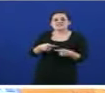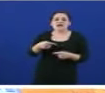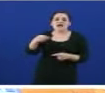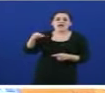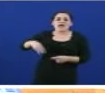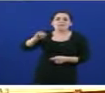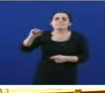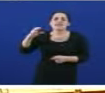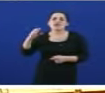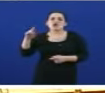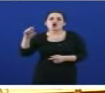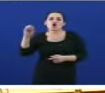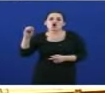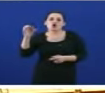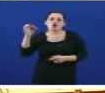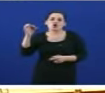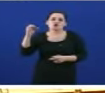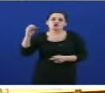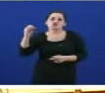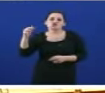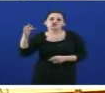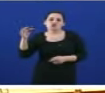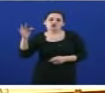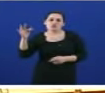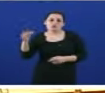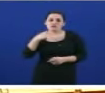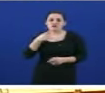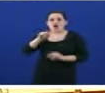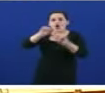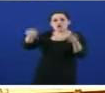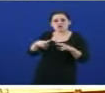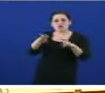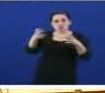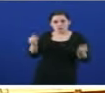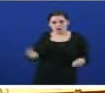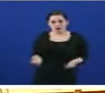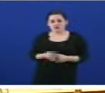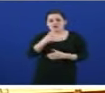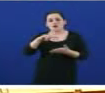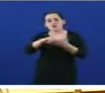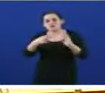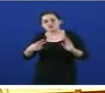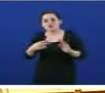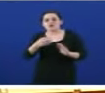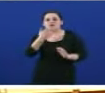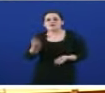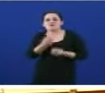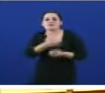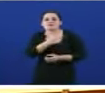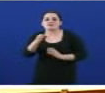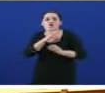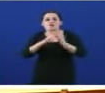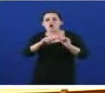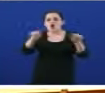multimillonarios, en detrimento, por certo, do sector empresarial, do tecido empresarial galego, das tecnologías de información e da comunicación.